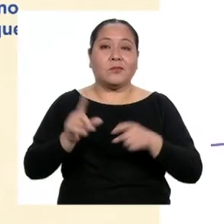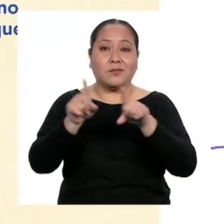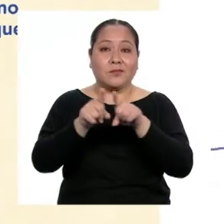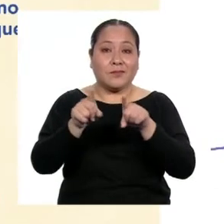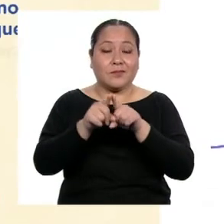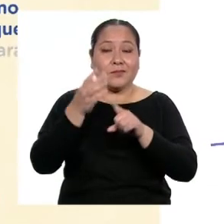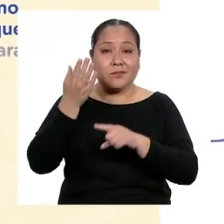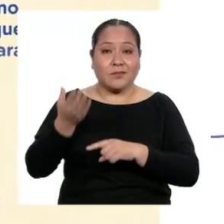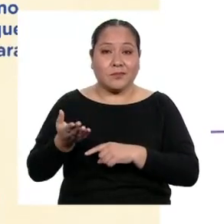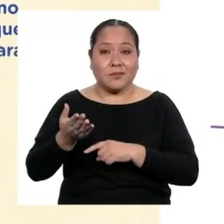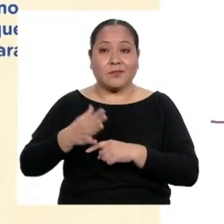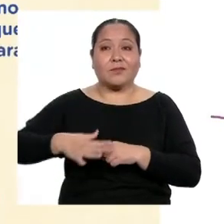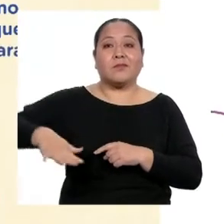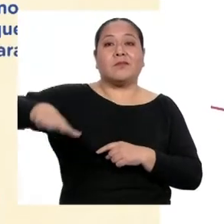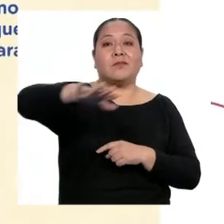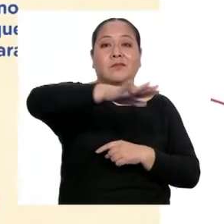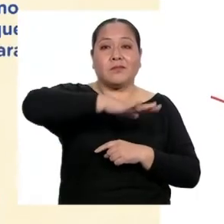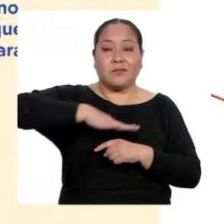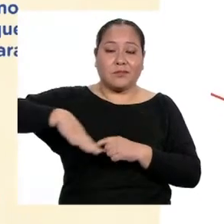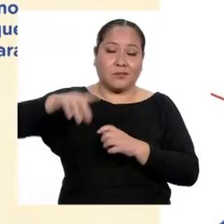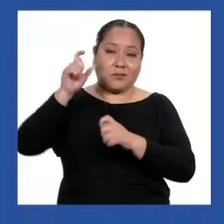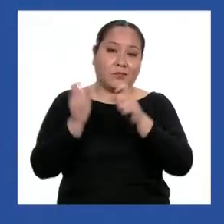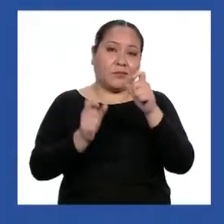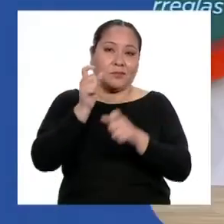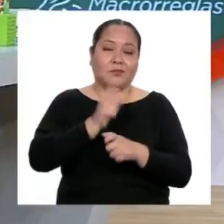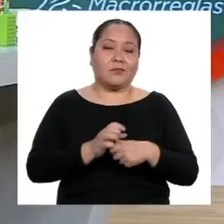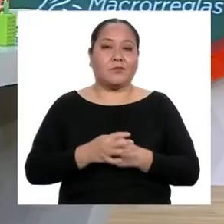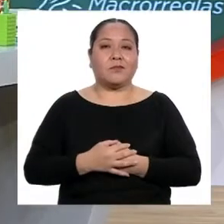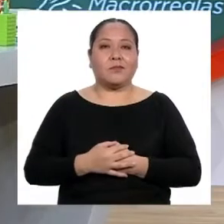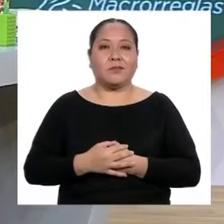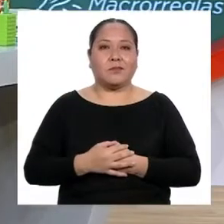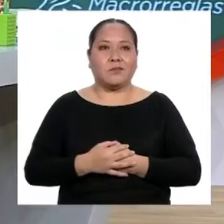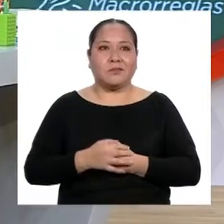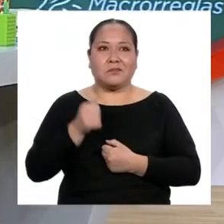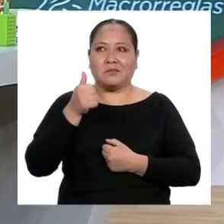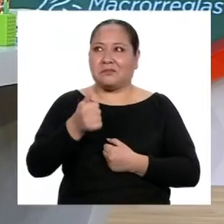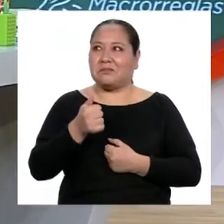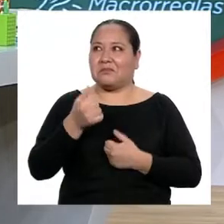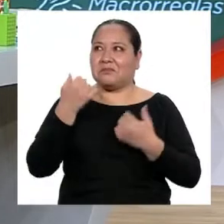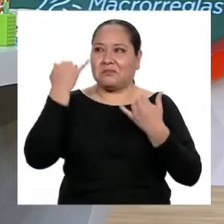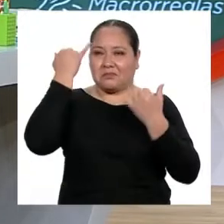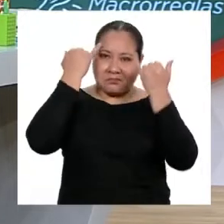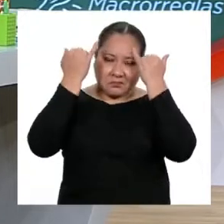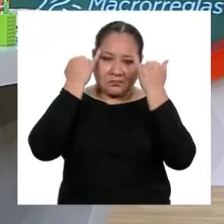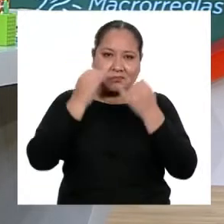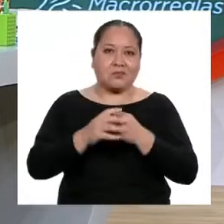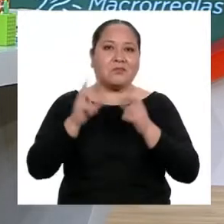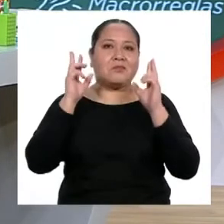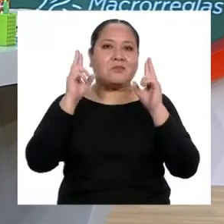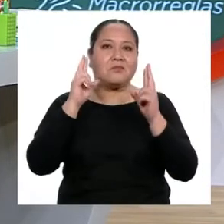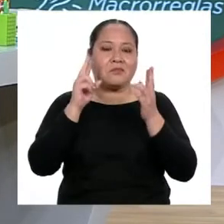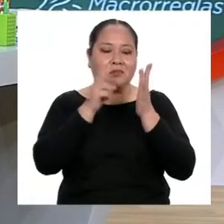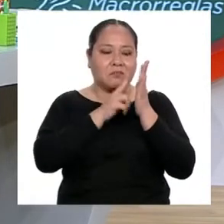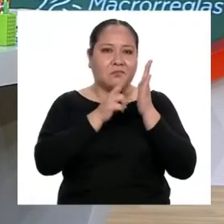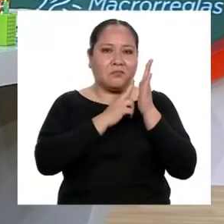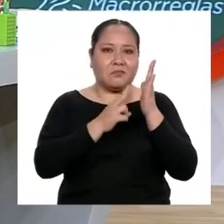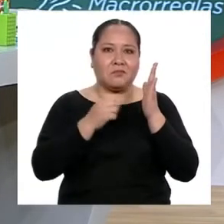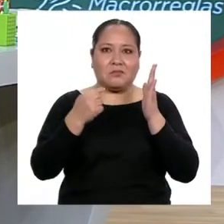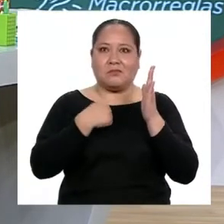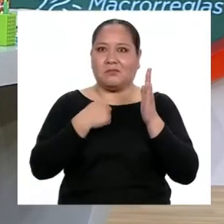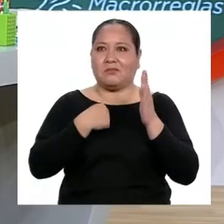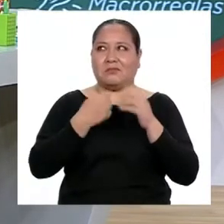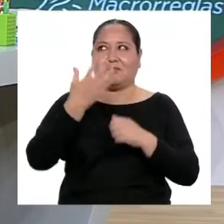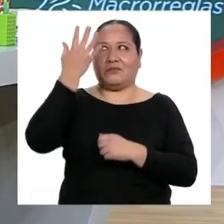también para toda la gente. ¡Muy motivador! Ojalá alguien hubiese leído esto cuando